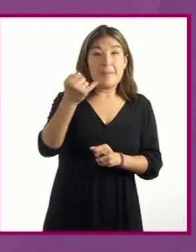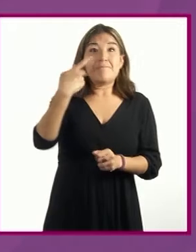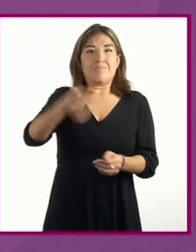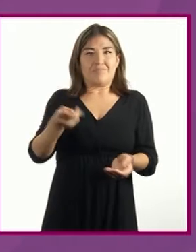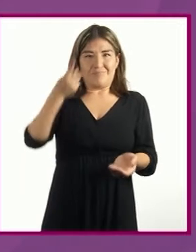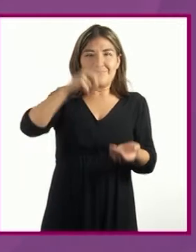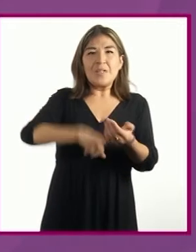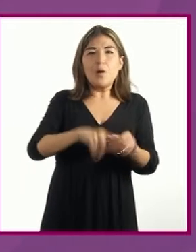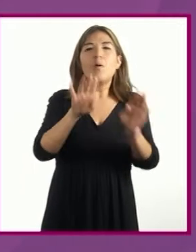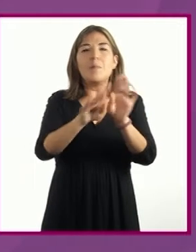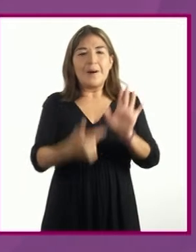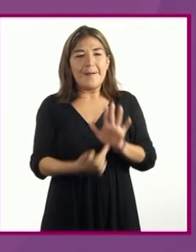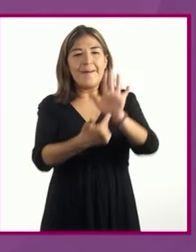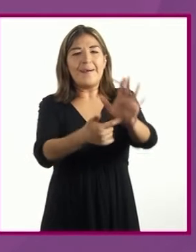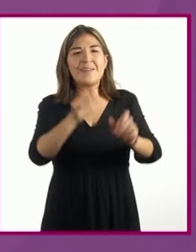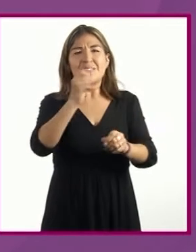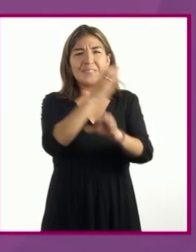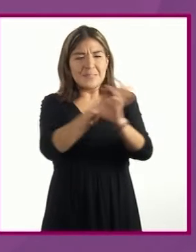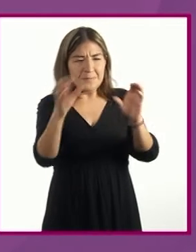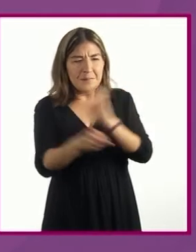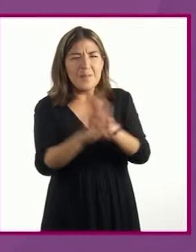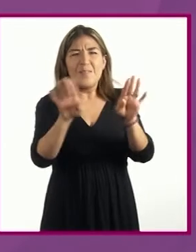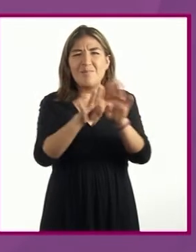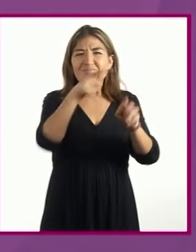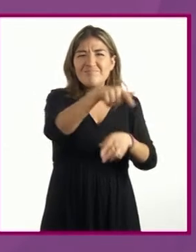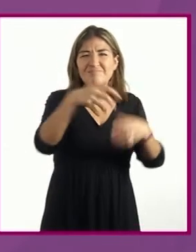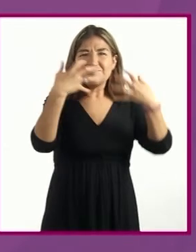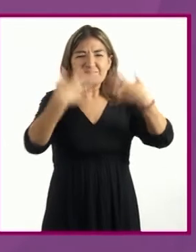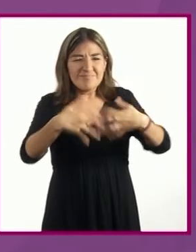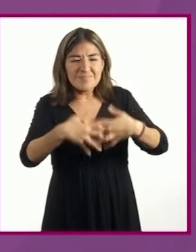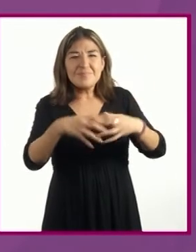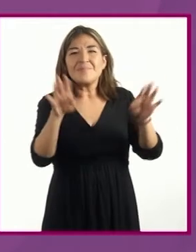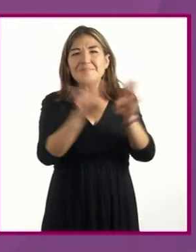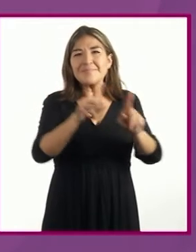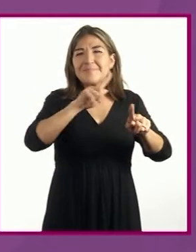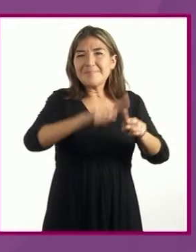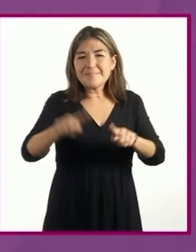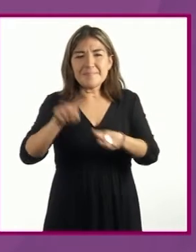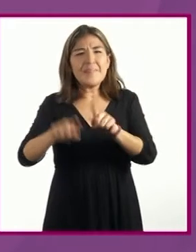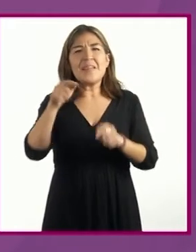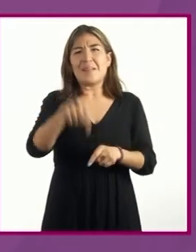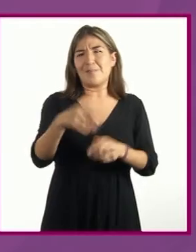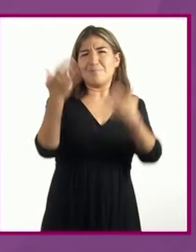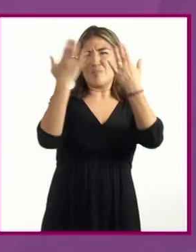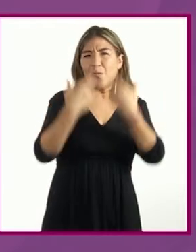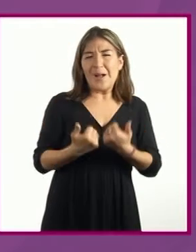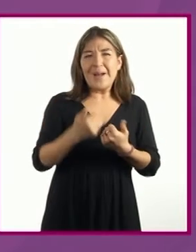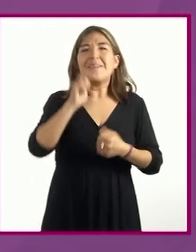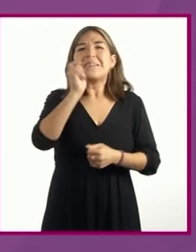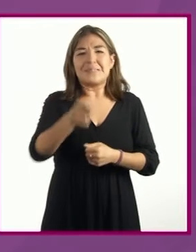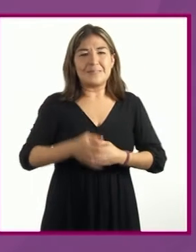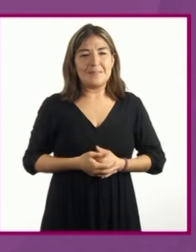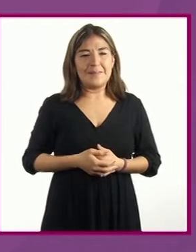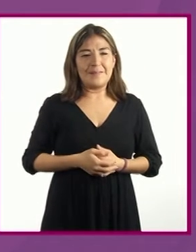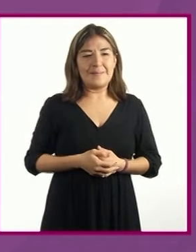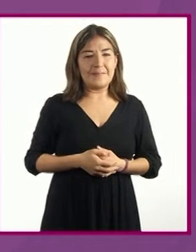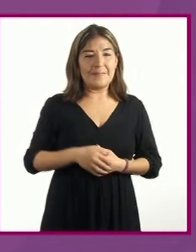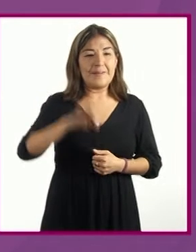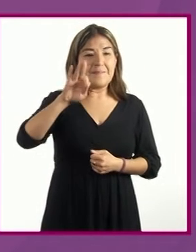aspectos que reflejan objetos mecanizados, o situaciones que parecen inverosímiles, como en Fahrenheit